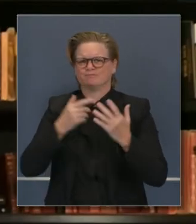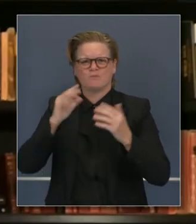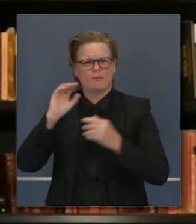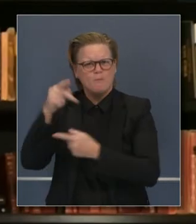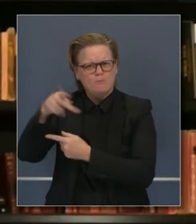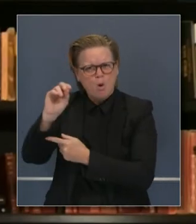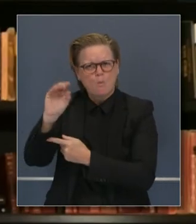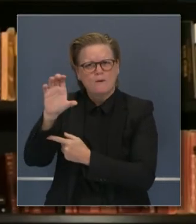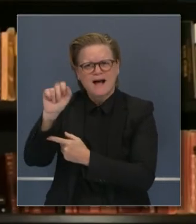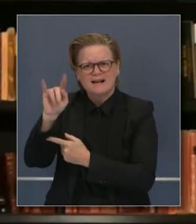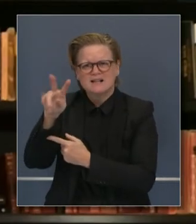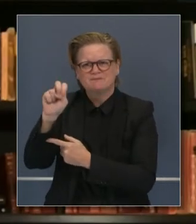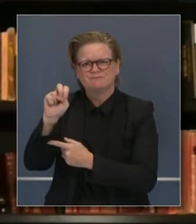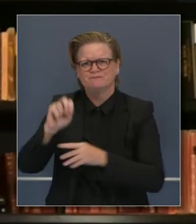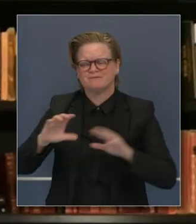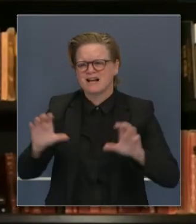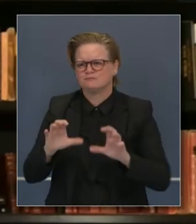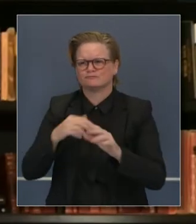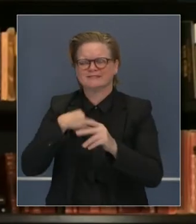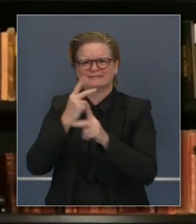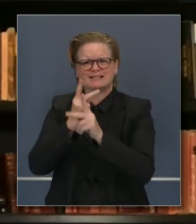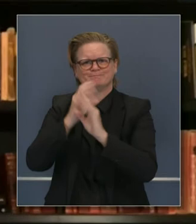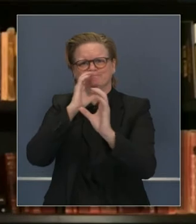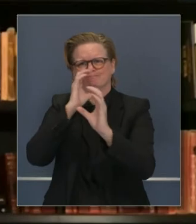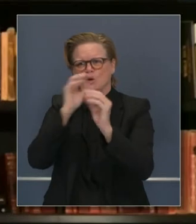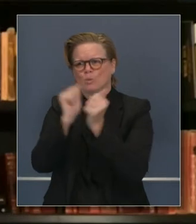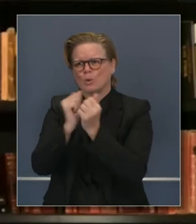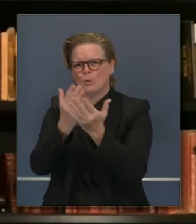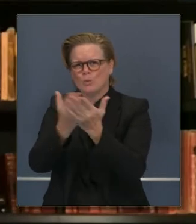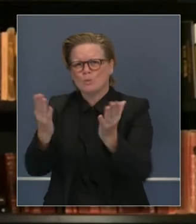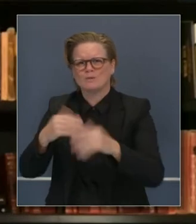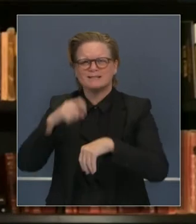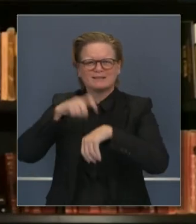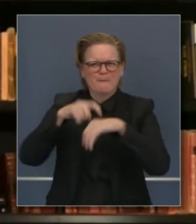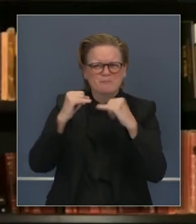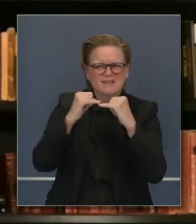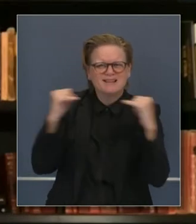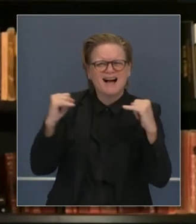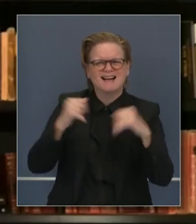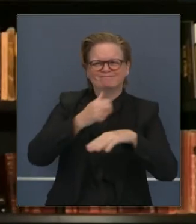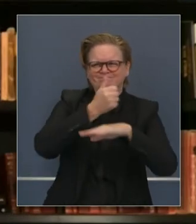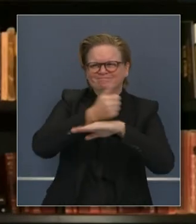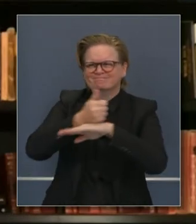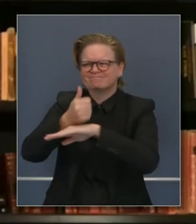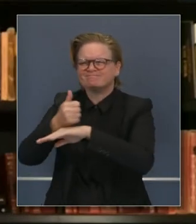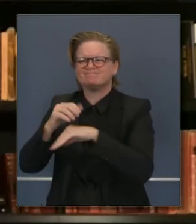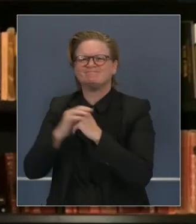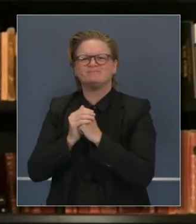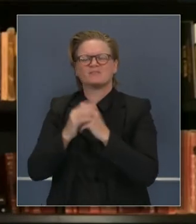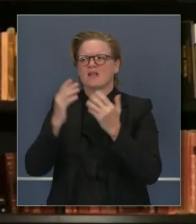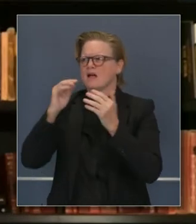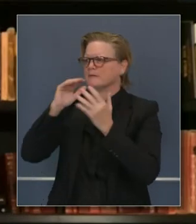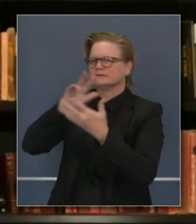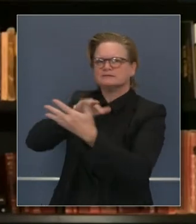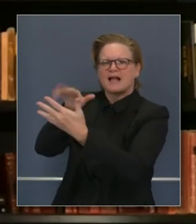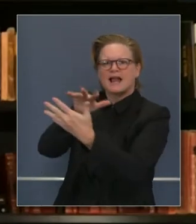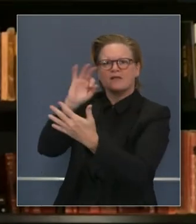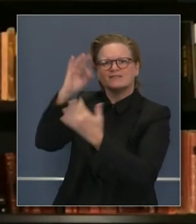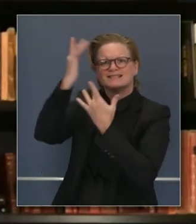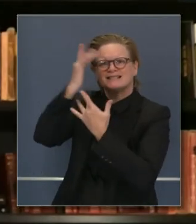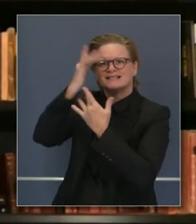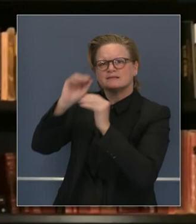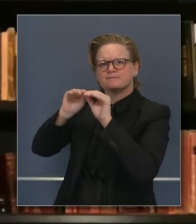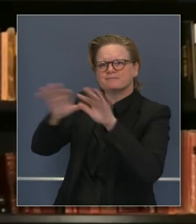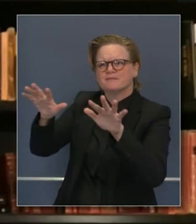queremos proporcionar información activamente en base a la epidemiología y los índices de transmisión,